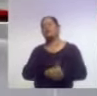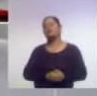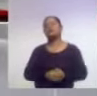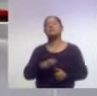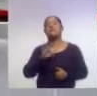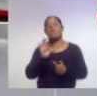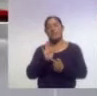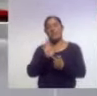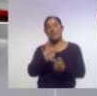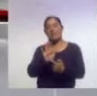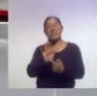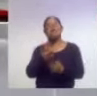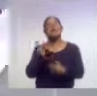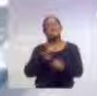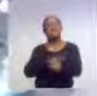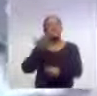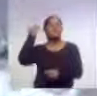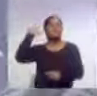lo que sucedió en pasados días.